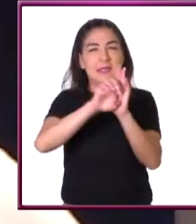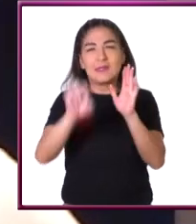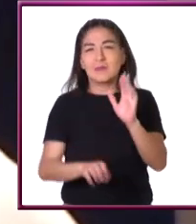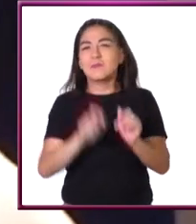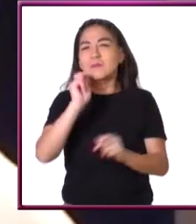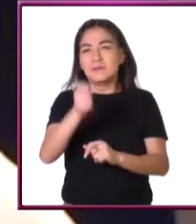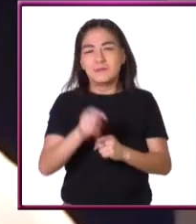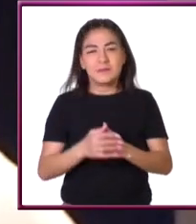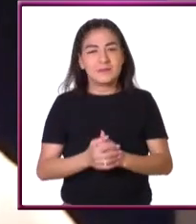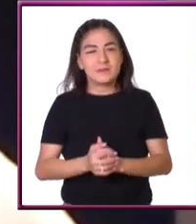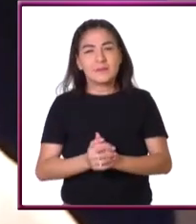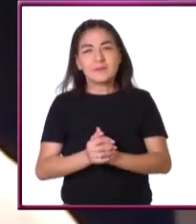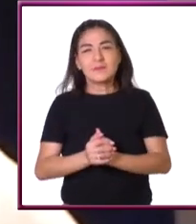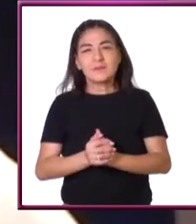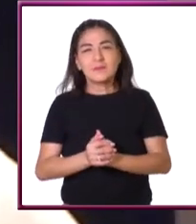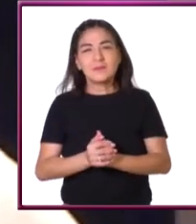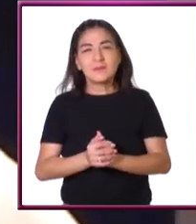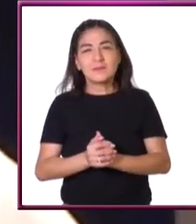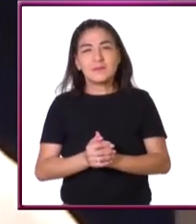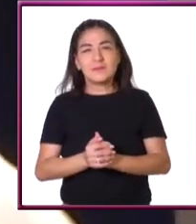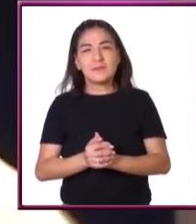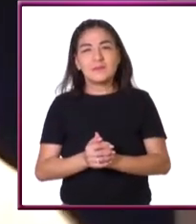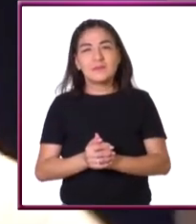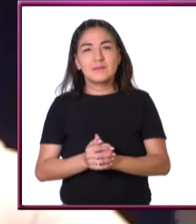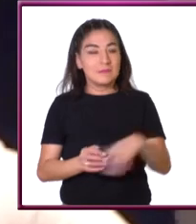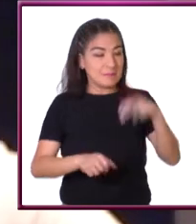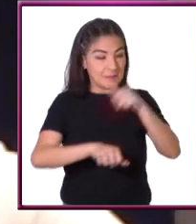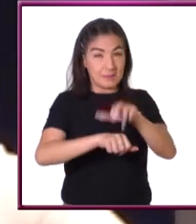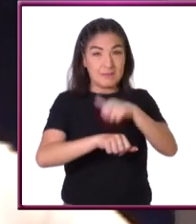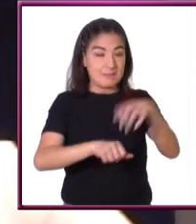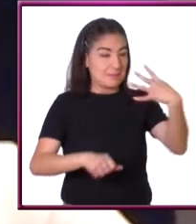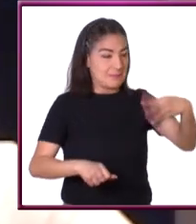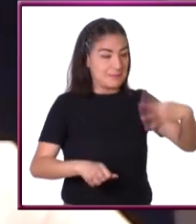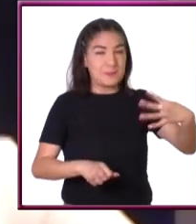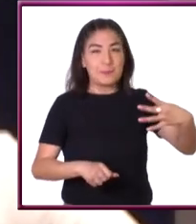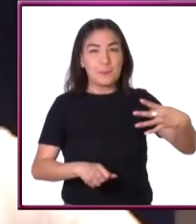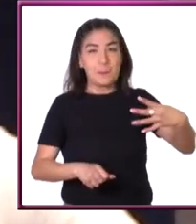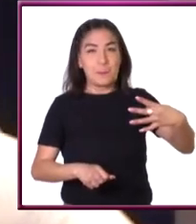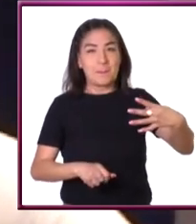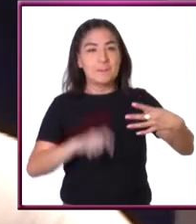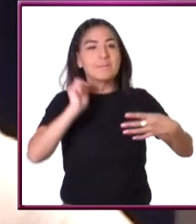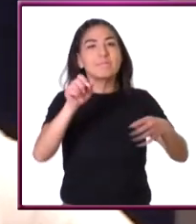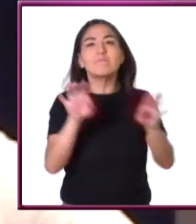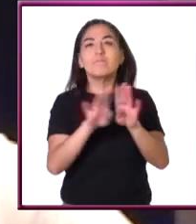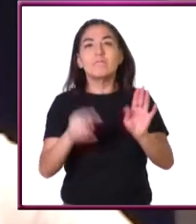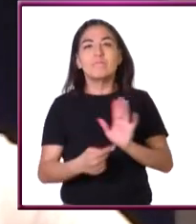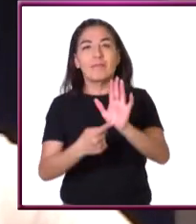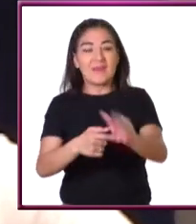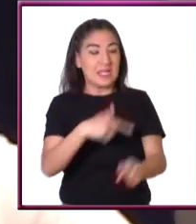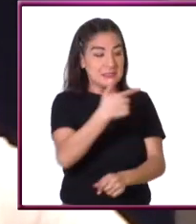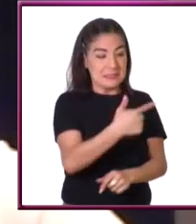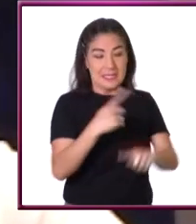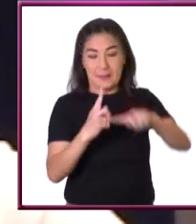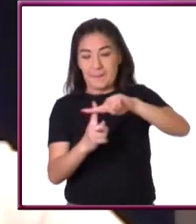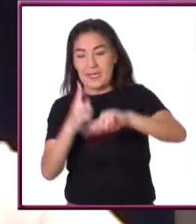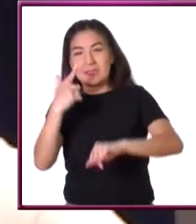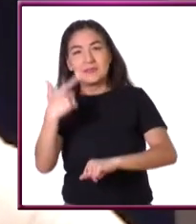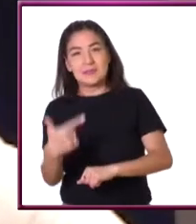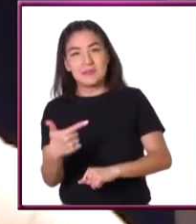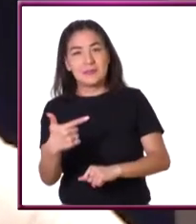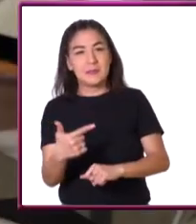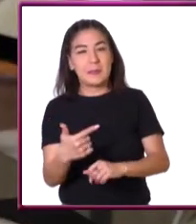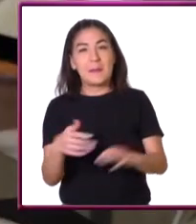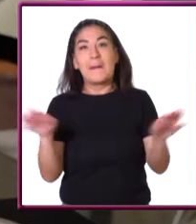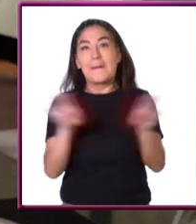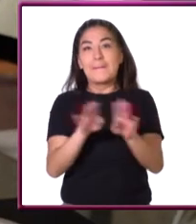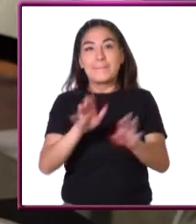Un ejemplo sería con el número 14, que se expresa como 7 más 7.